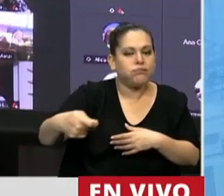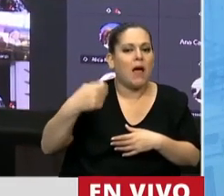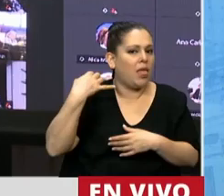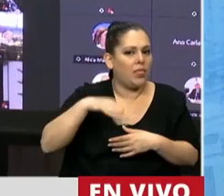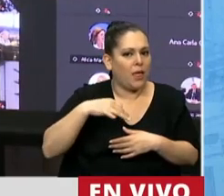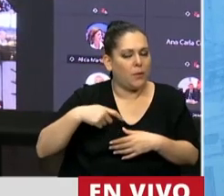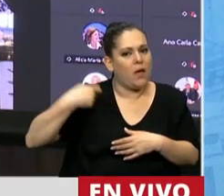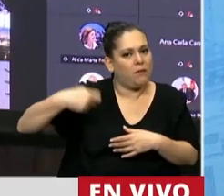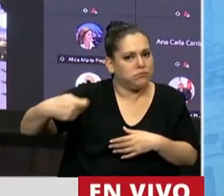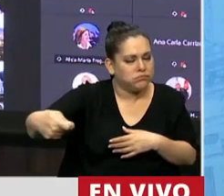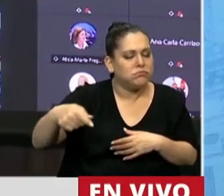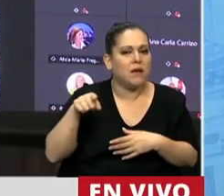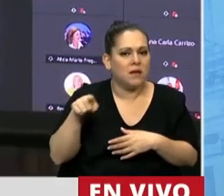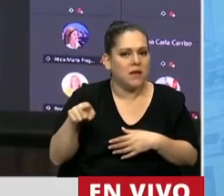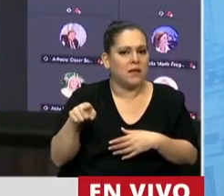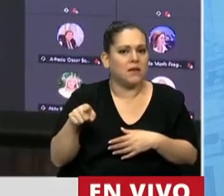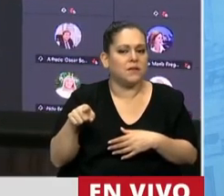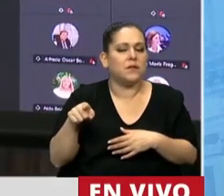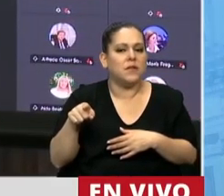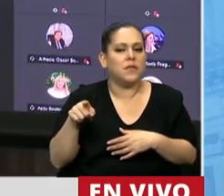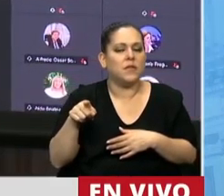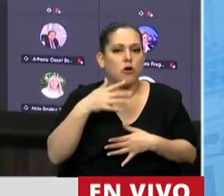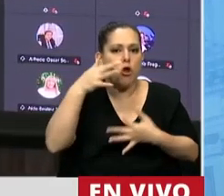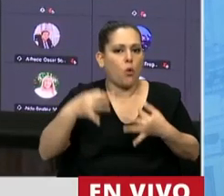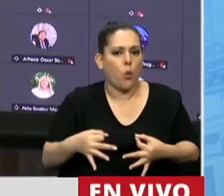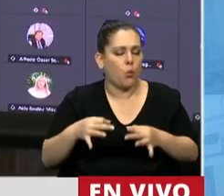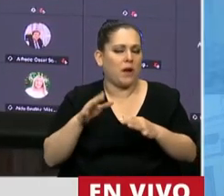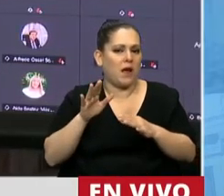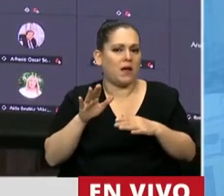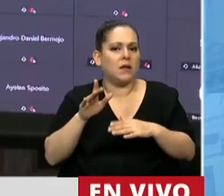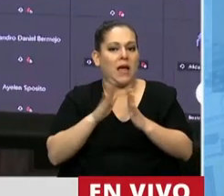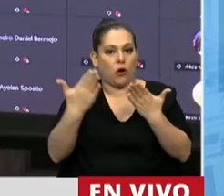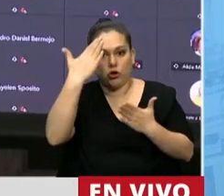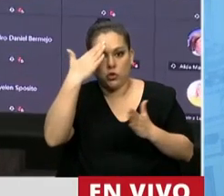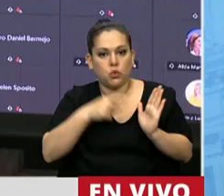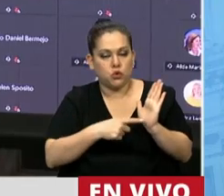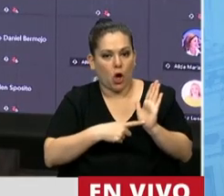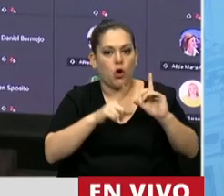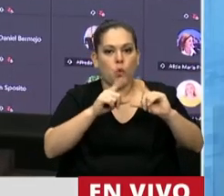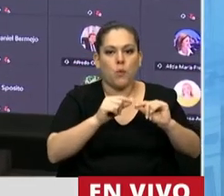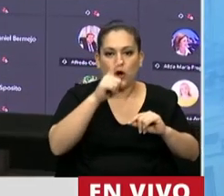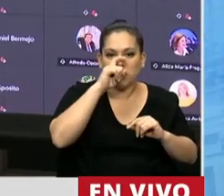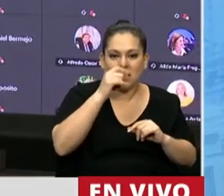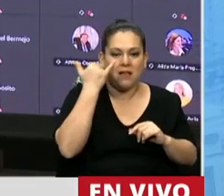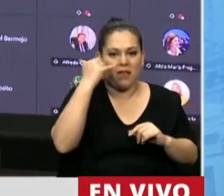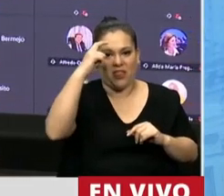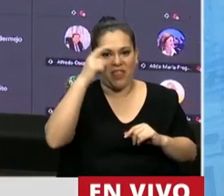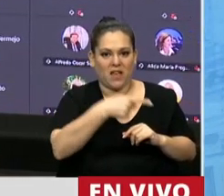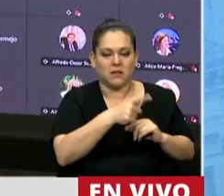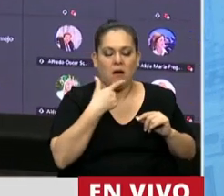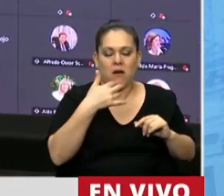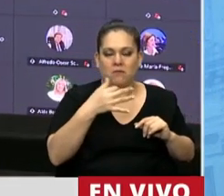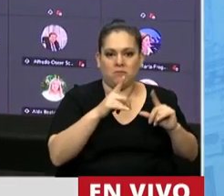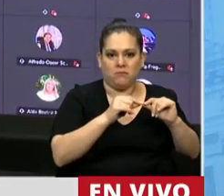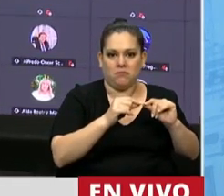obligación de la inconstitucionalidad de los artículos 7 y 10 que aún hoy se mantienen de